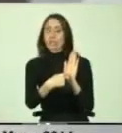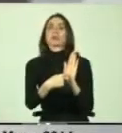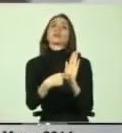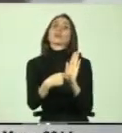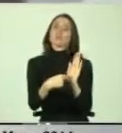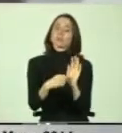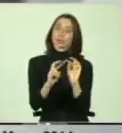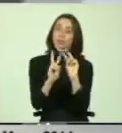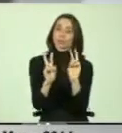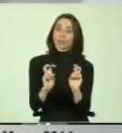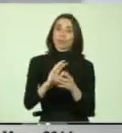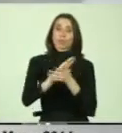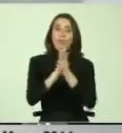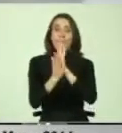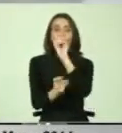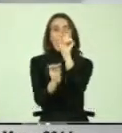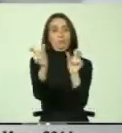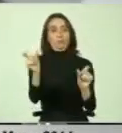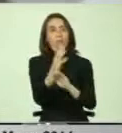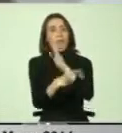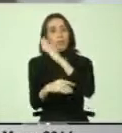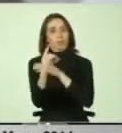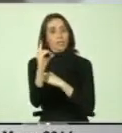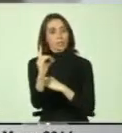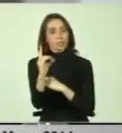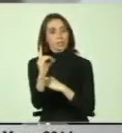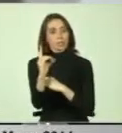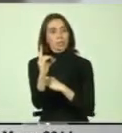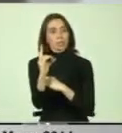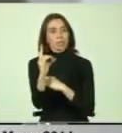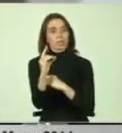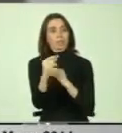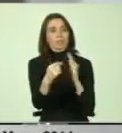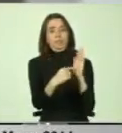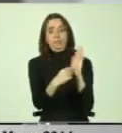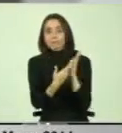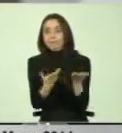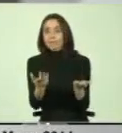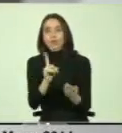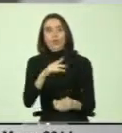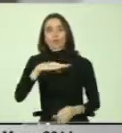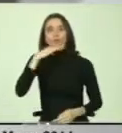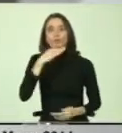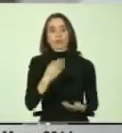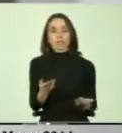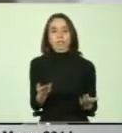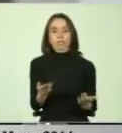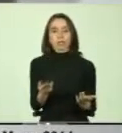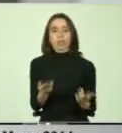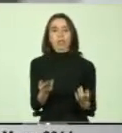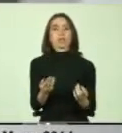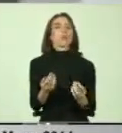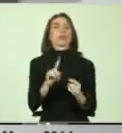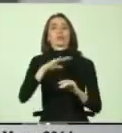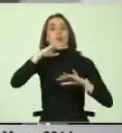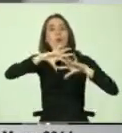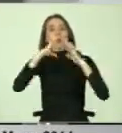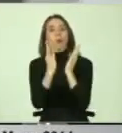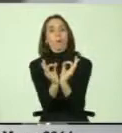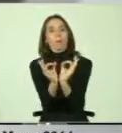relación sobre todas las personas con discapacidad, se han vuelto absolutamente insuficientes. No pudiendo hablarse de plena